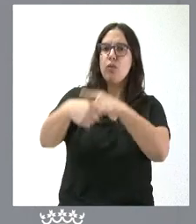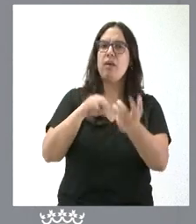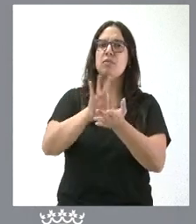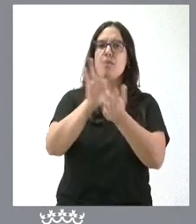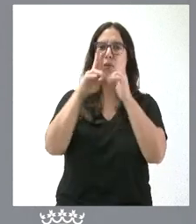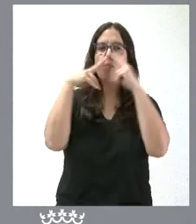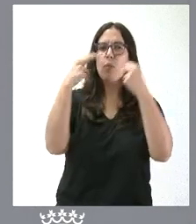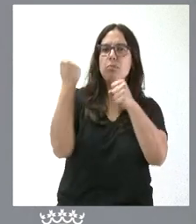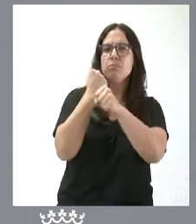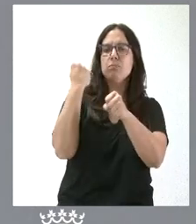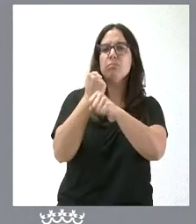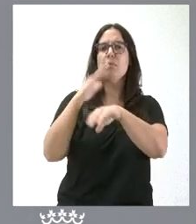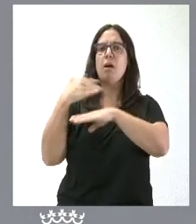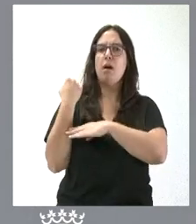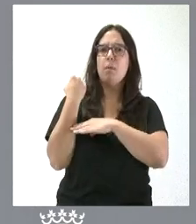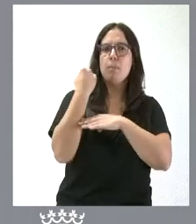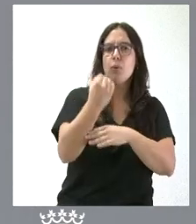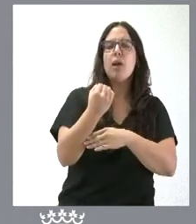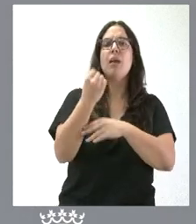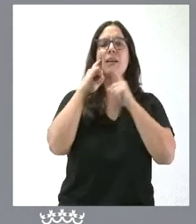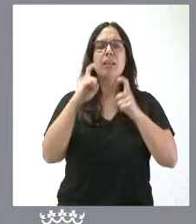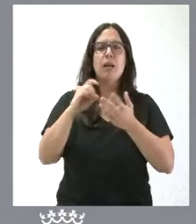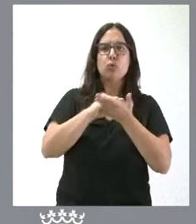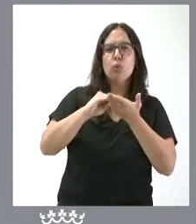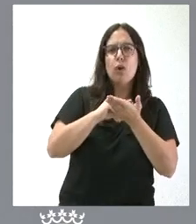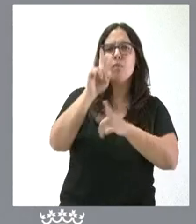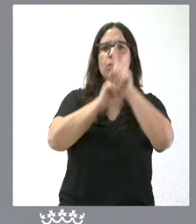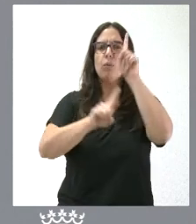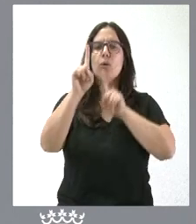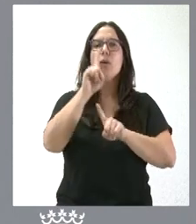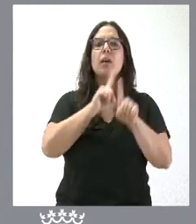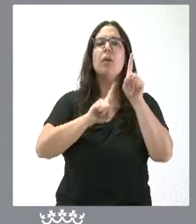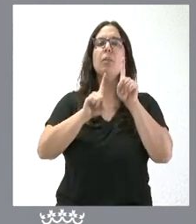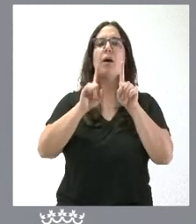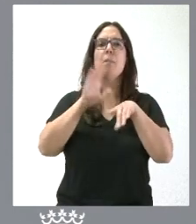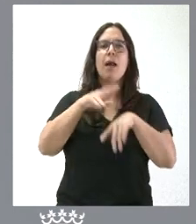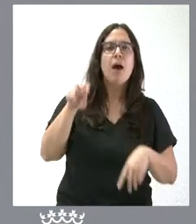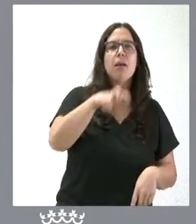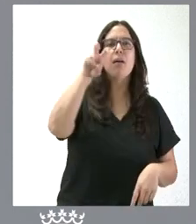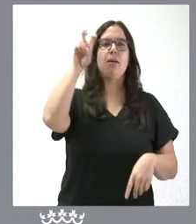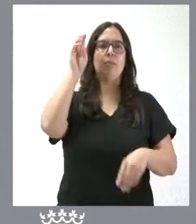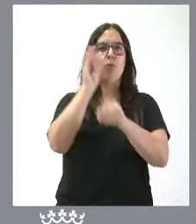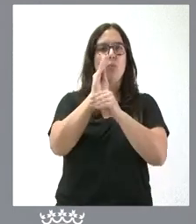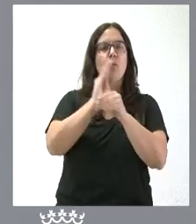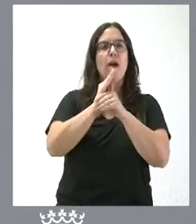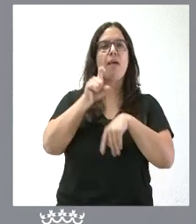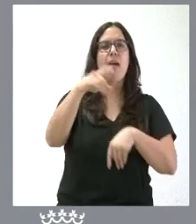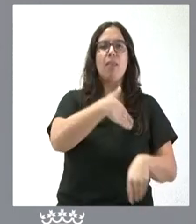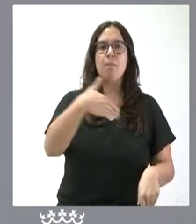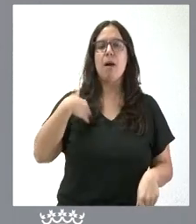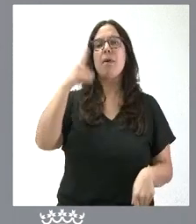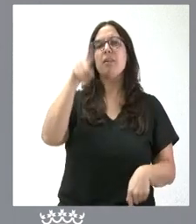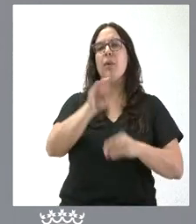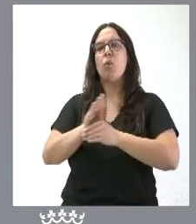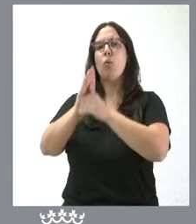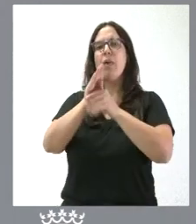trabajan en apoyo de la solución de este problema, de la curación del cáncer de mama, del cuidado de las personas